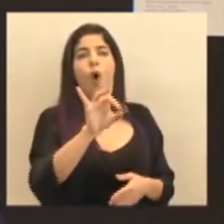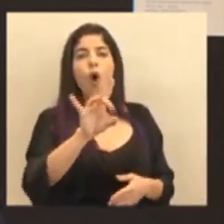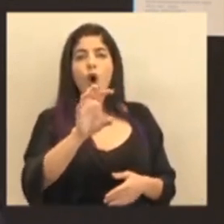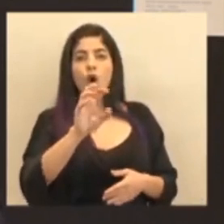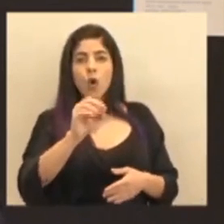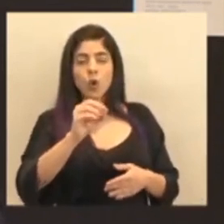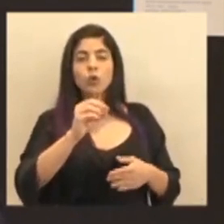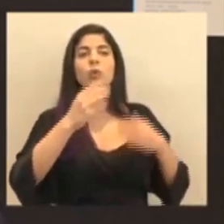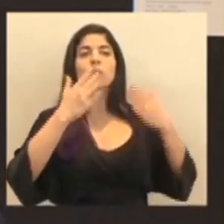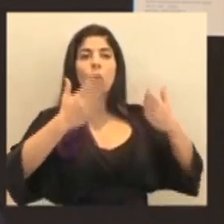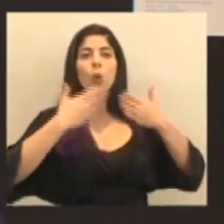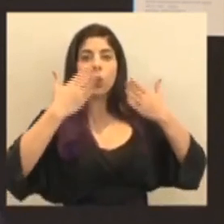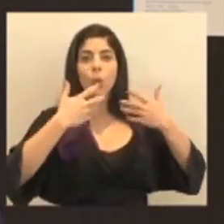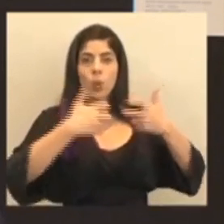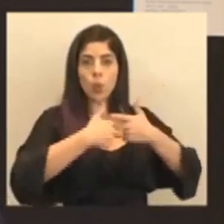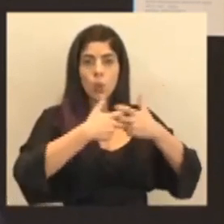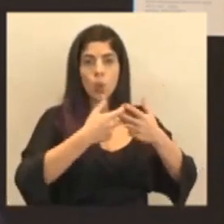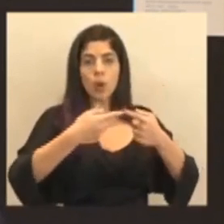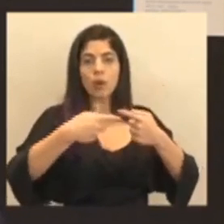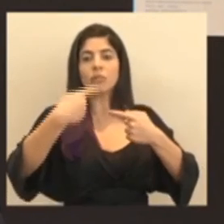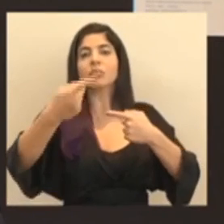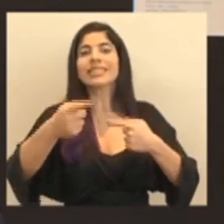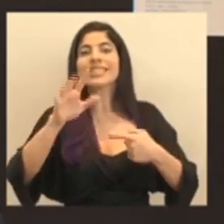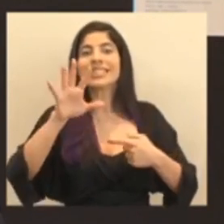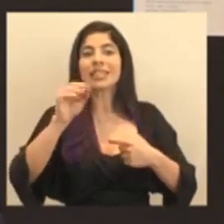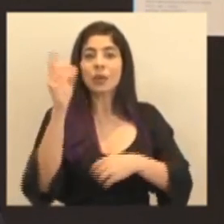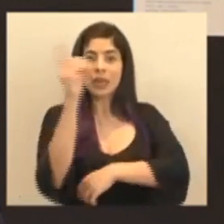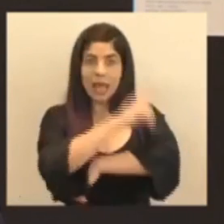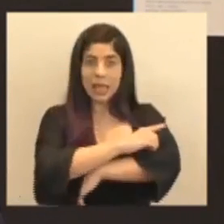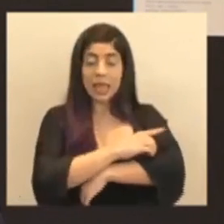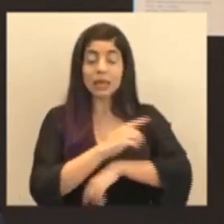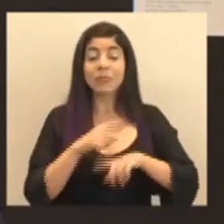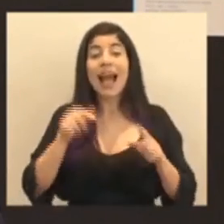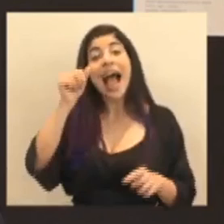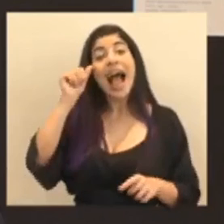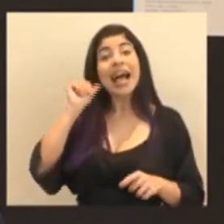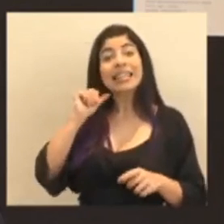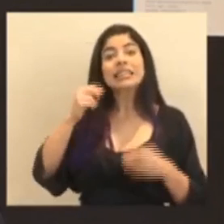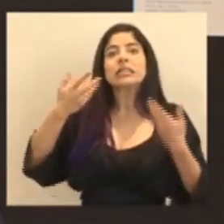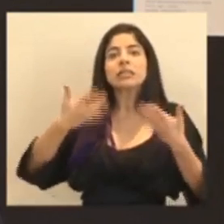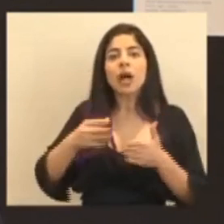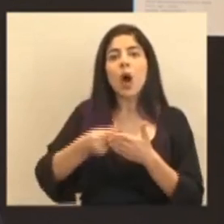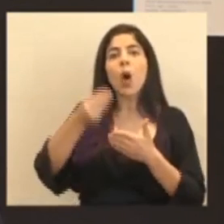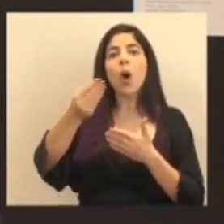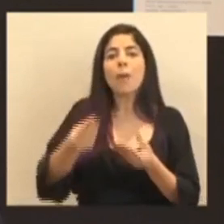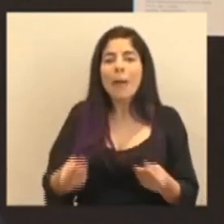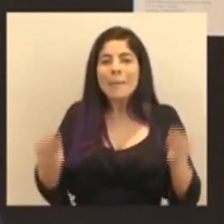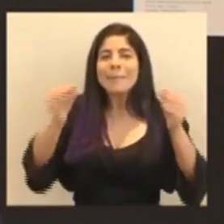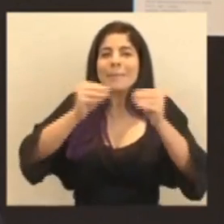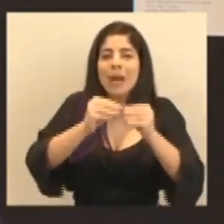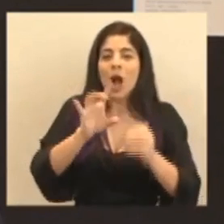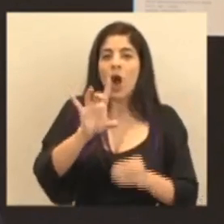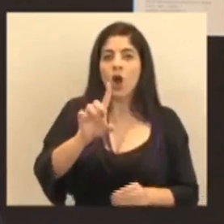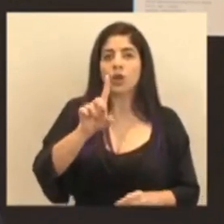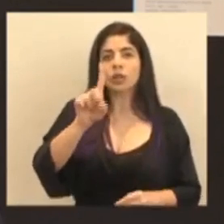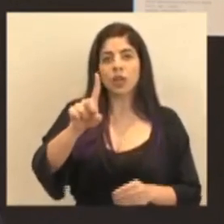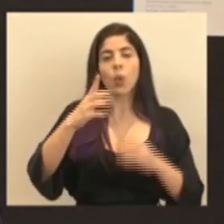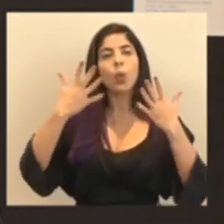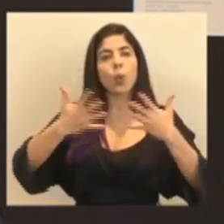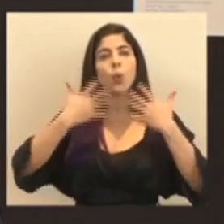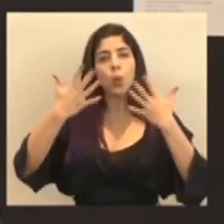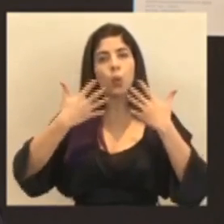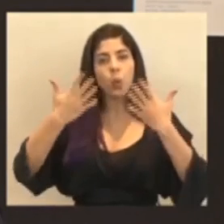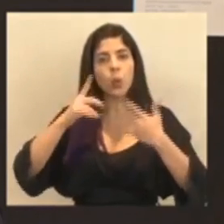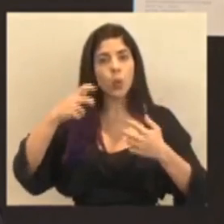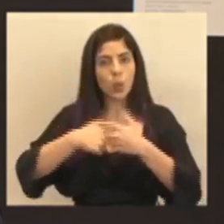que ingresarán en los próximos 50 días. Pues el día de ayer adquirimos otros 81 ventiladores, de los